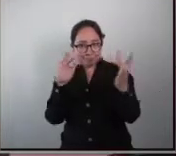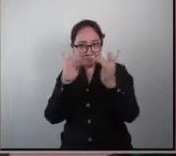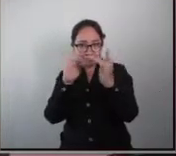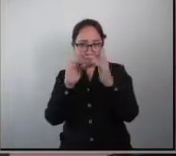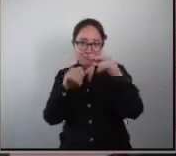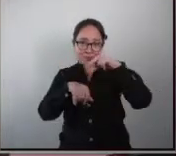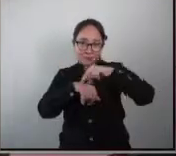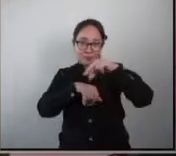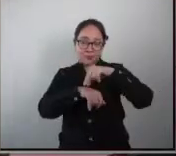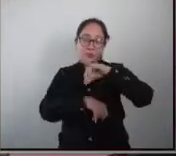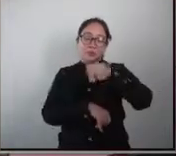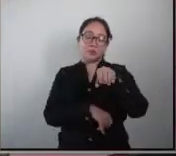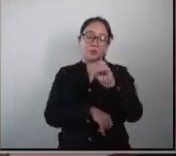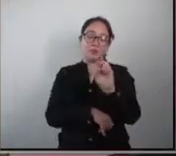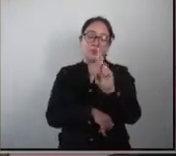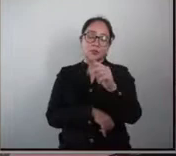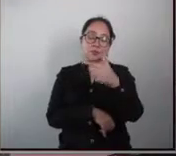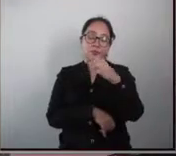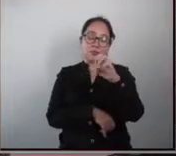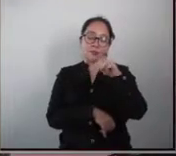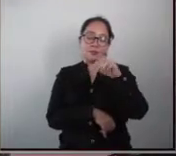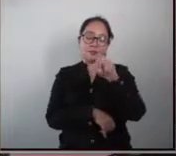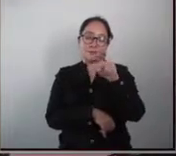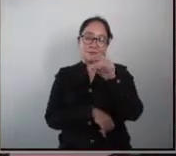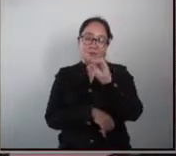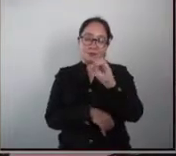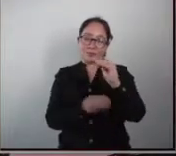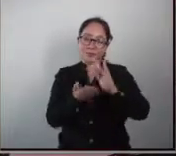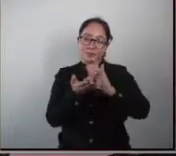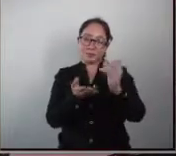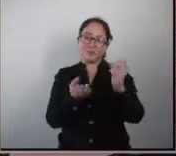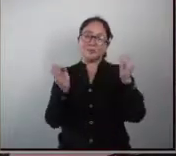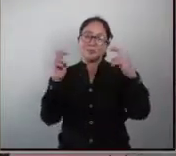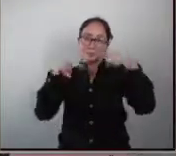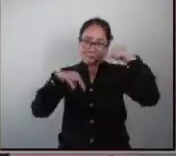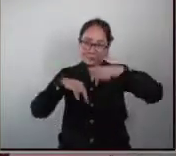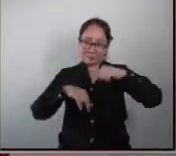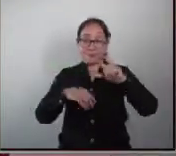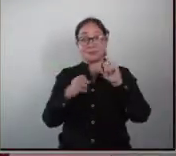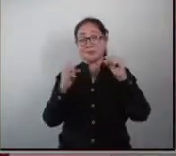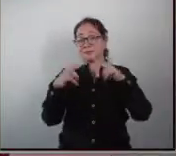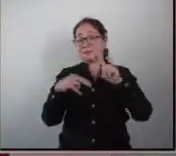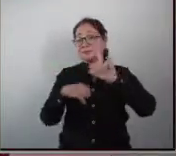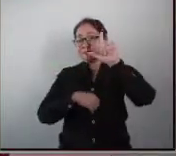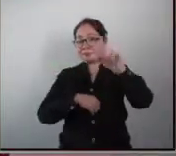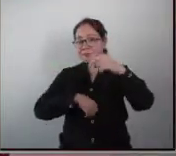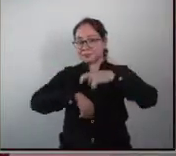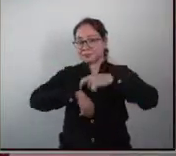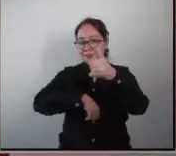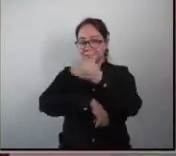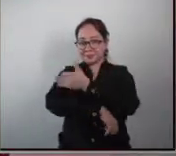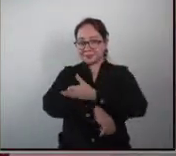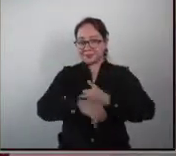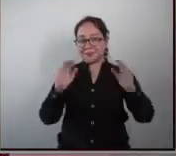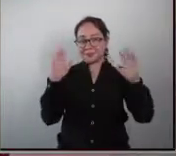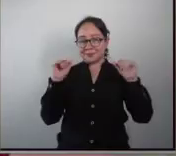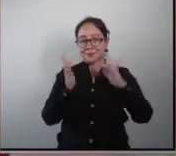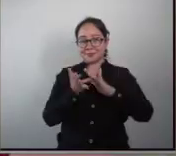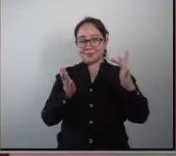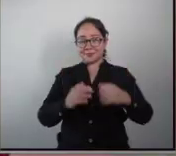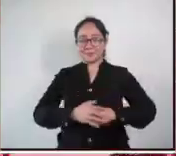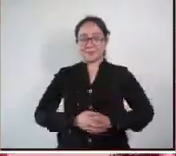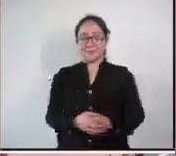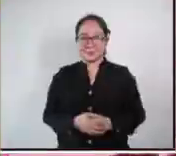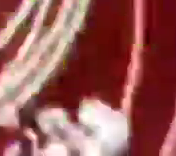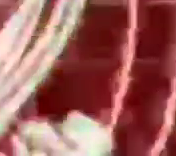y bueno pues les agradecemos mucho habernos visto el día de hoy nos vemos el próximo lunes en punto de las 18 horas muchas gracias